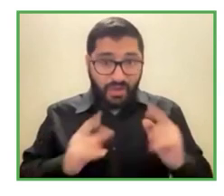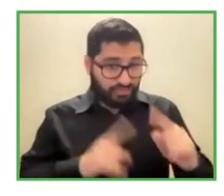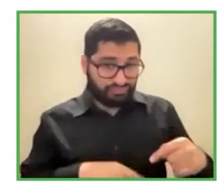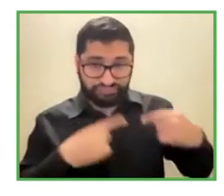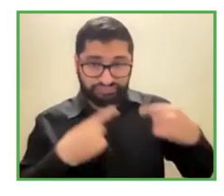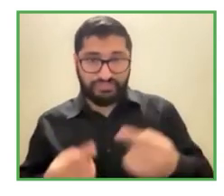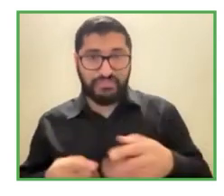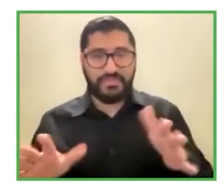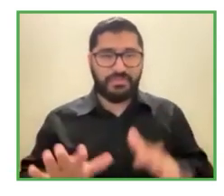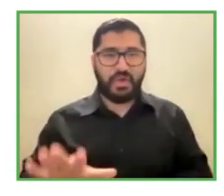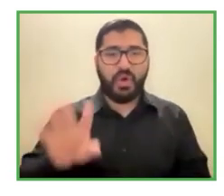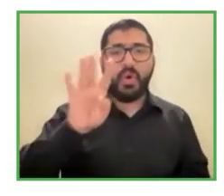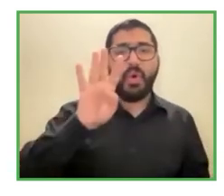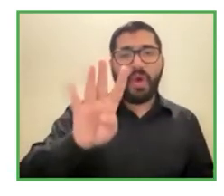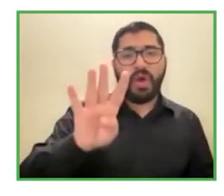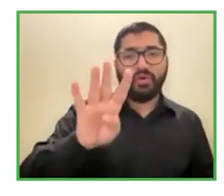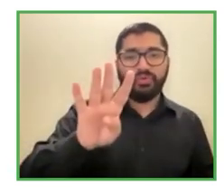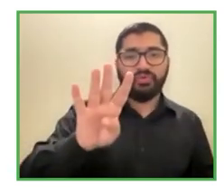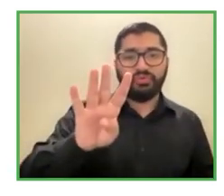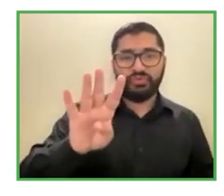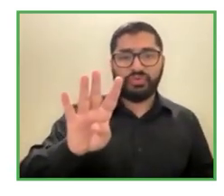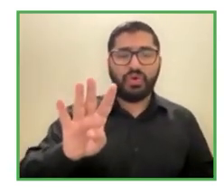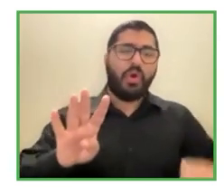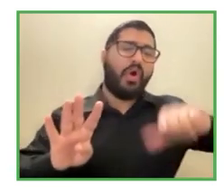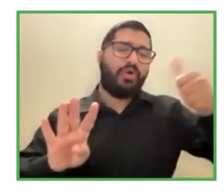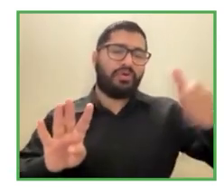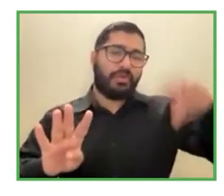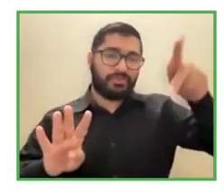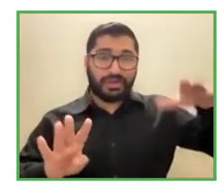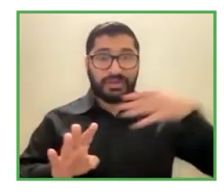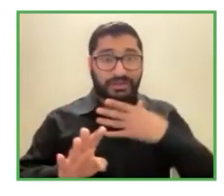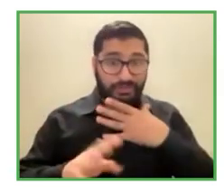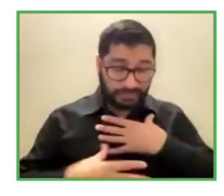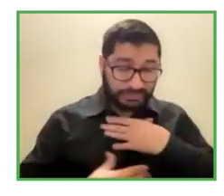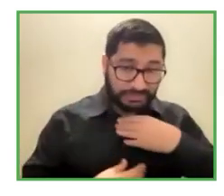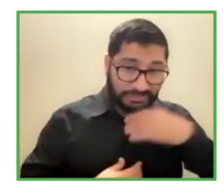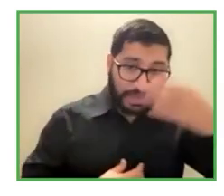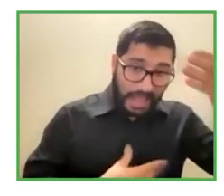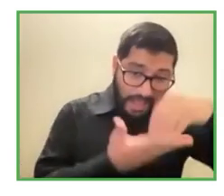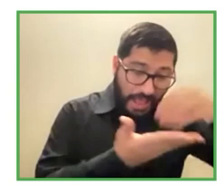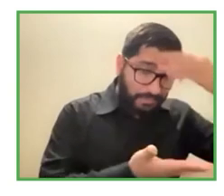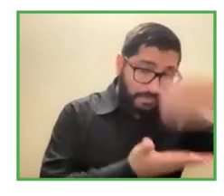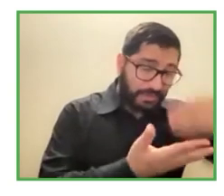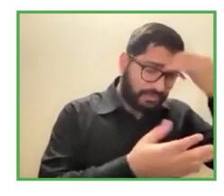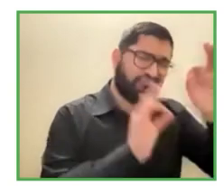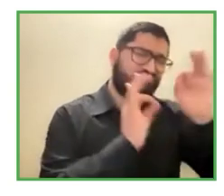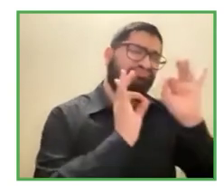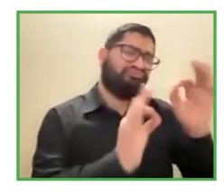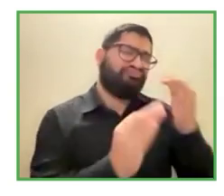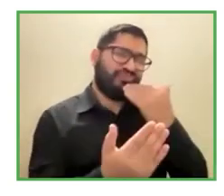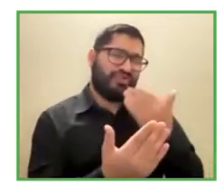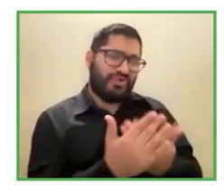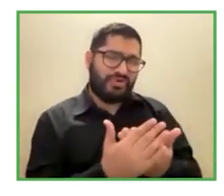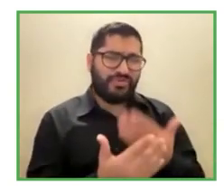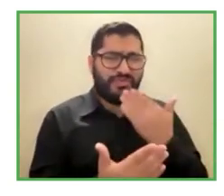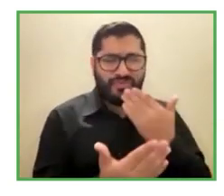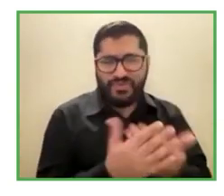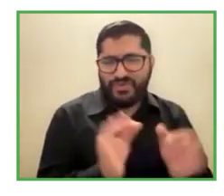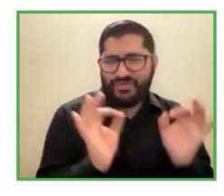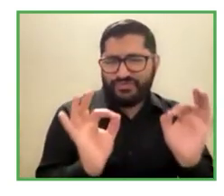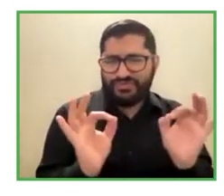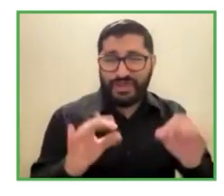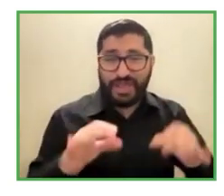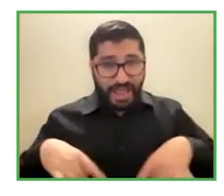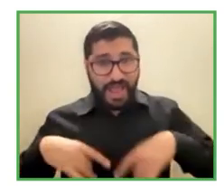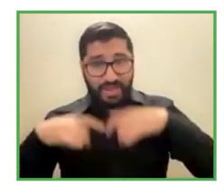aprendiz y es muy bueno que las personas conozcan nuestra farmacia en toda austria y que las personas